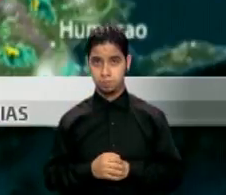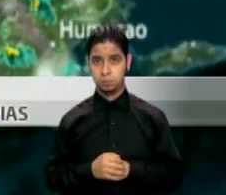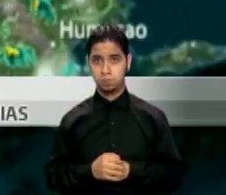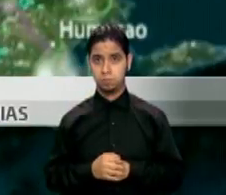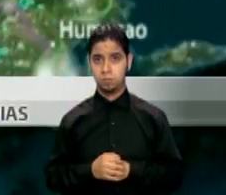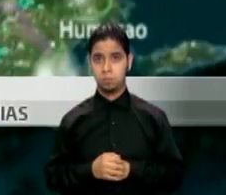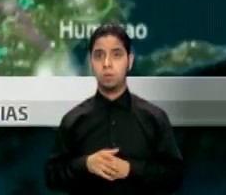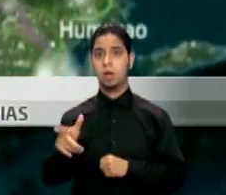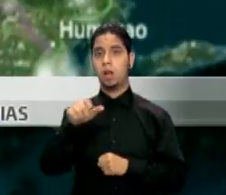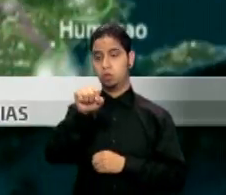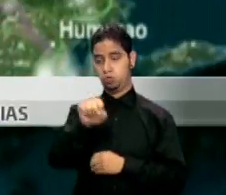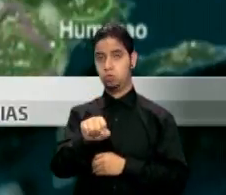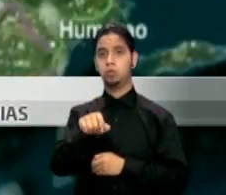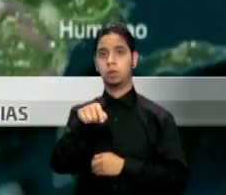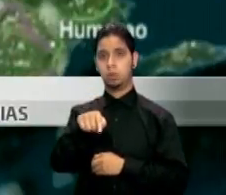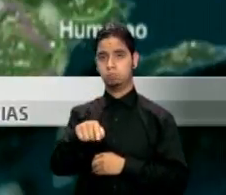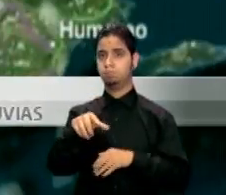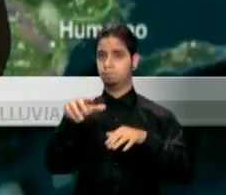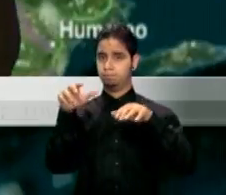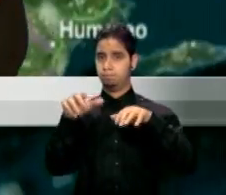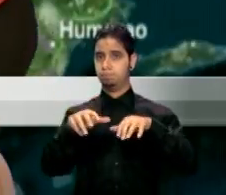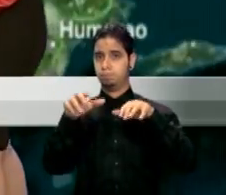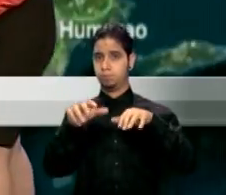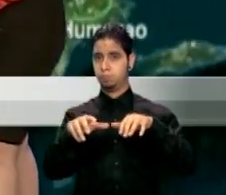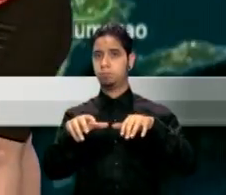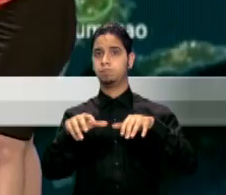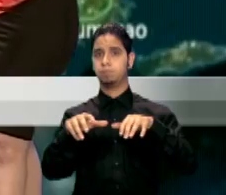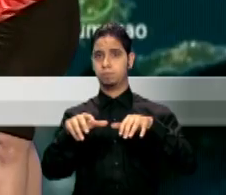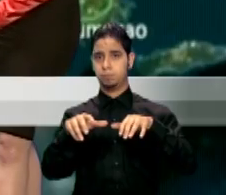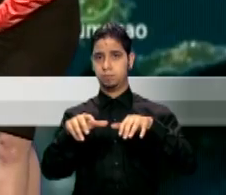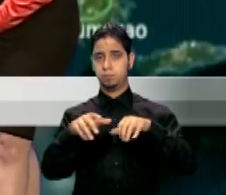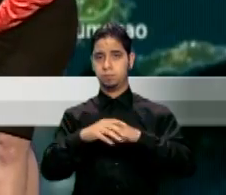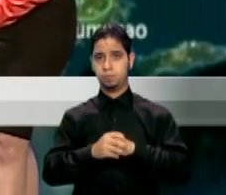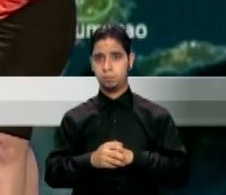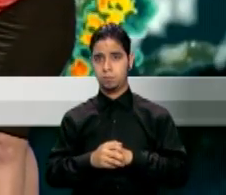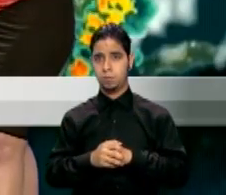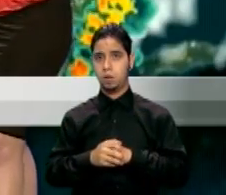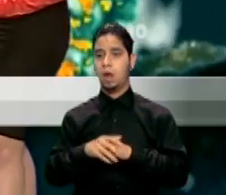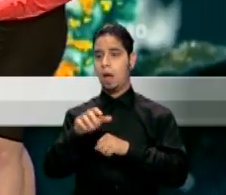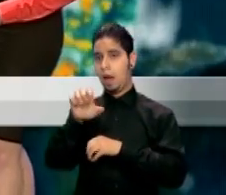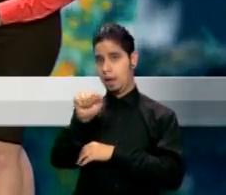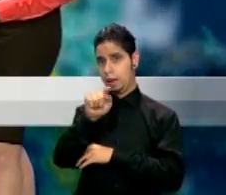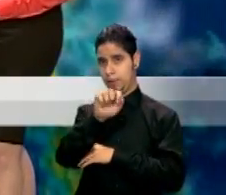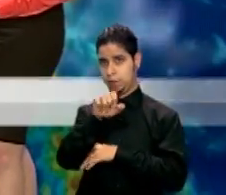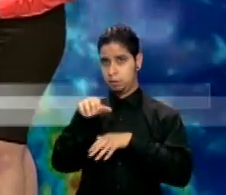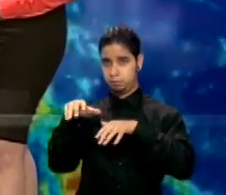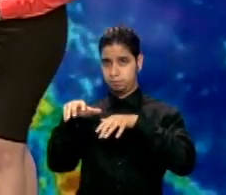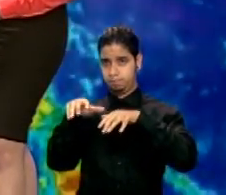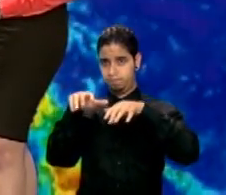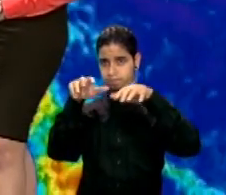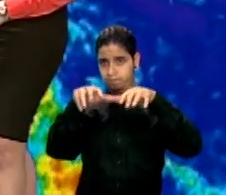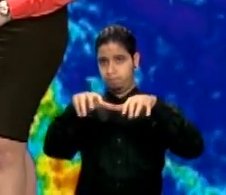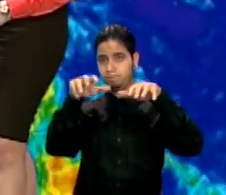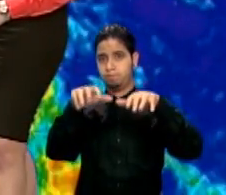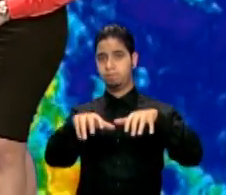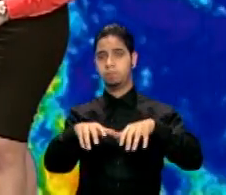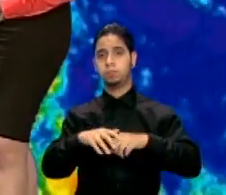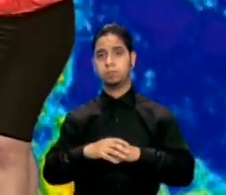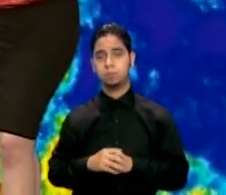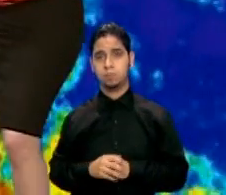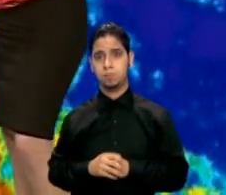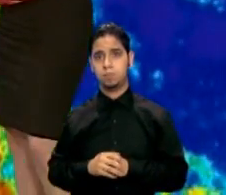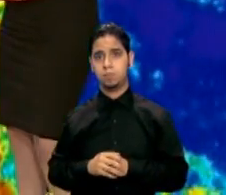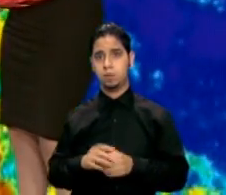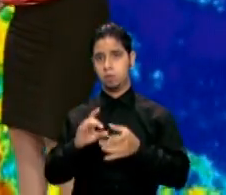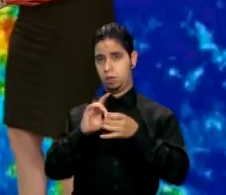para la zona suroeste de la isla. Algunos aguaceros dispersos llegando hacia la zona este y central de la región asociado a la